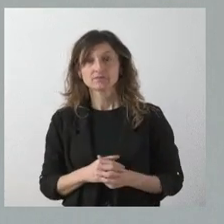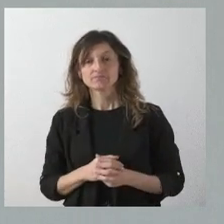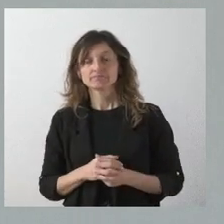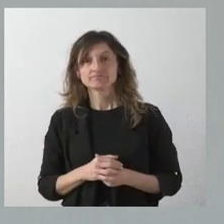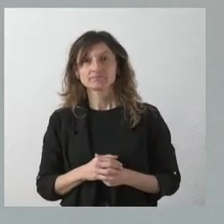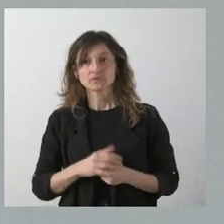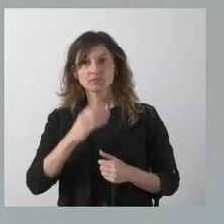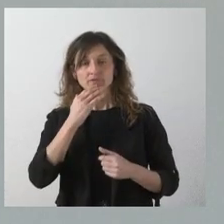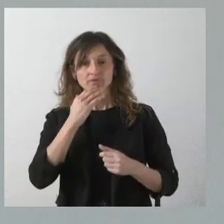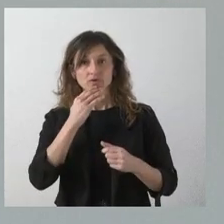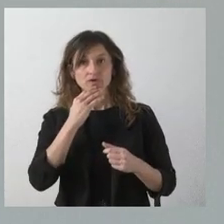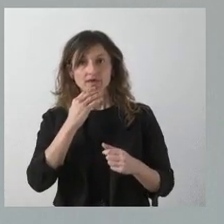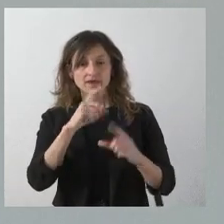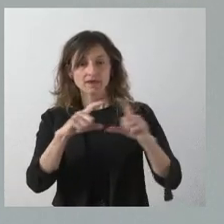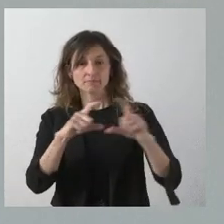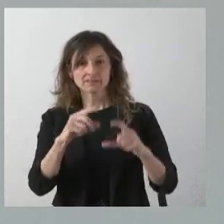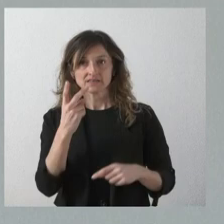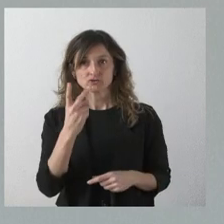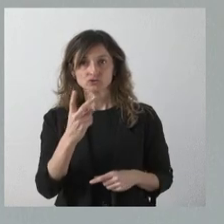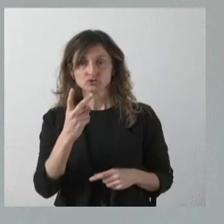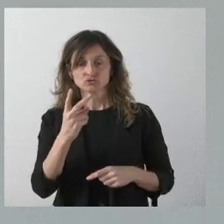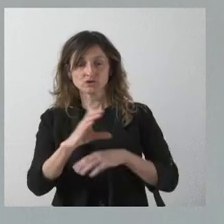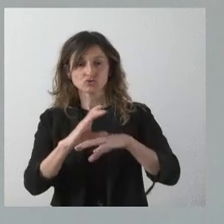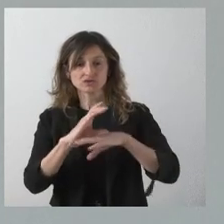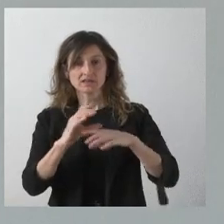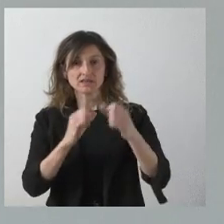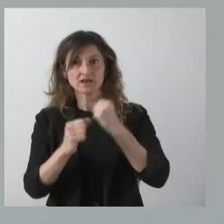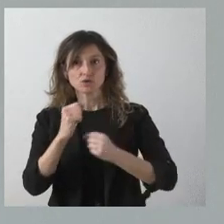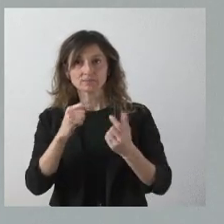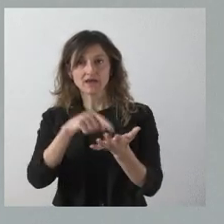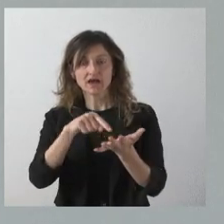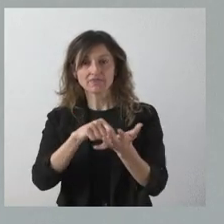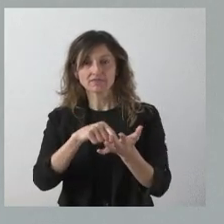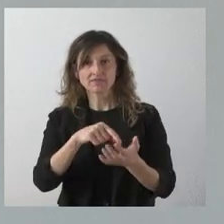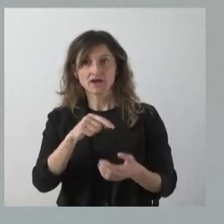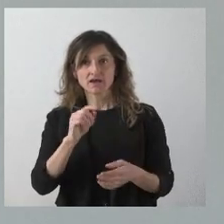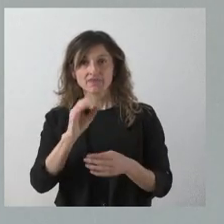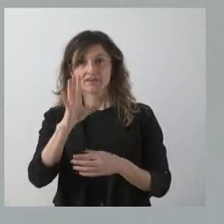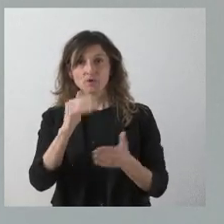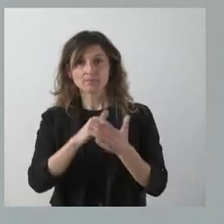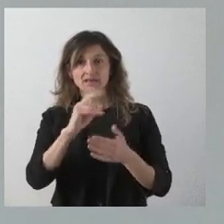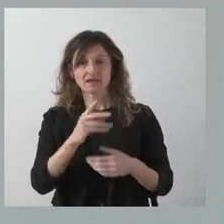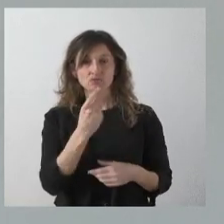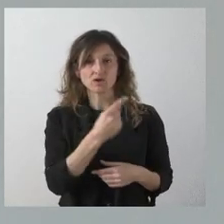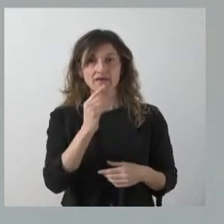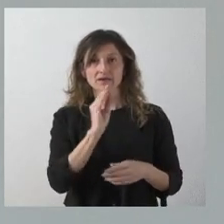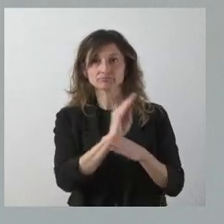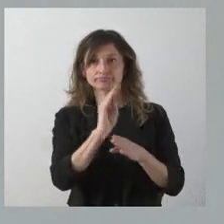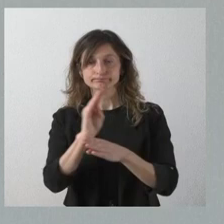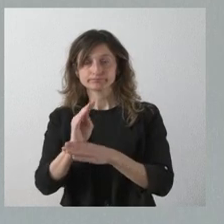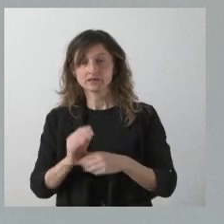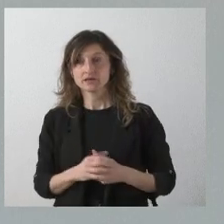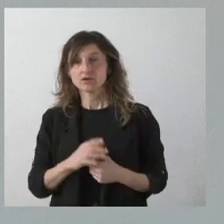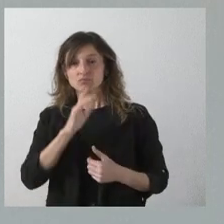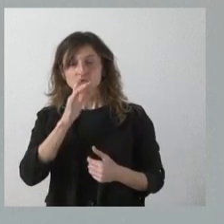con actividades empresariales, fueron dos. La que desarrolló la Consejería de Economía y Hacienda, que daba una ayuda de 5.000 euros a todas las actividades productivas que